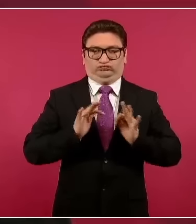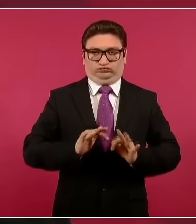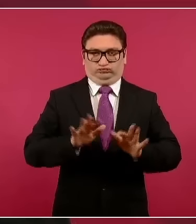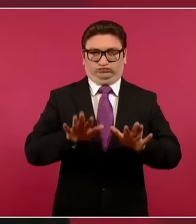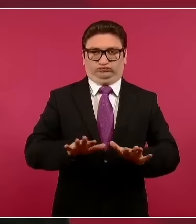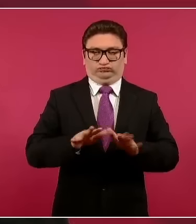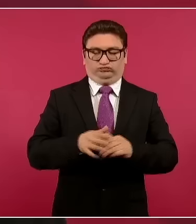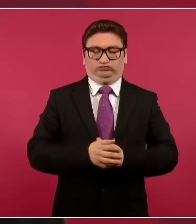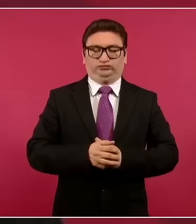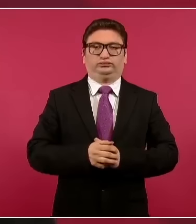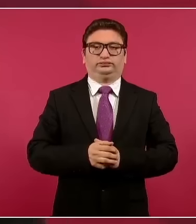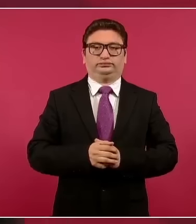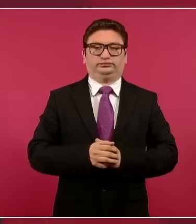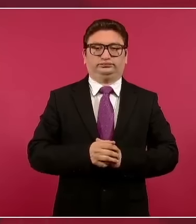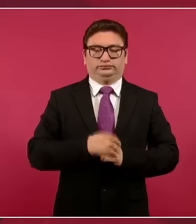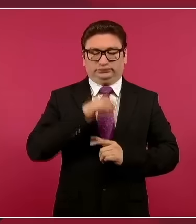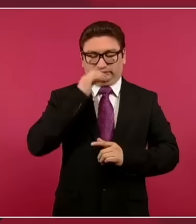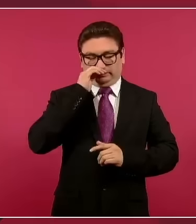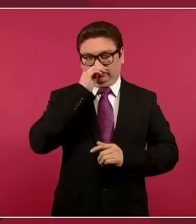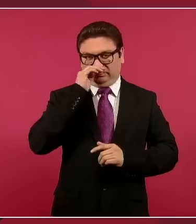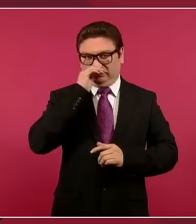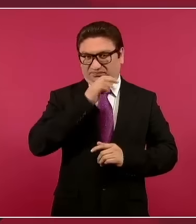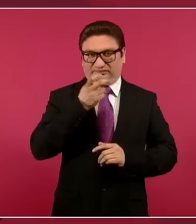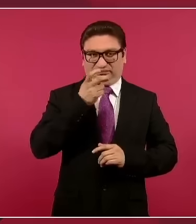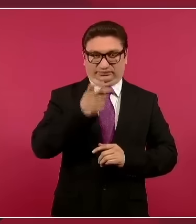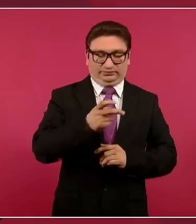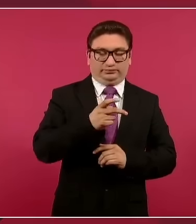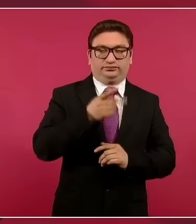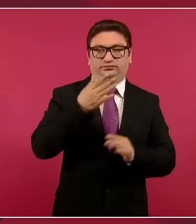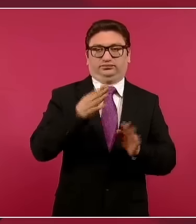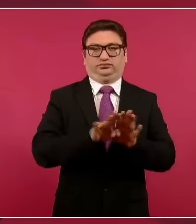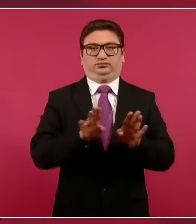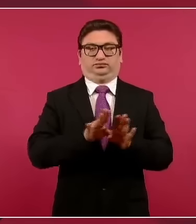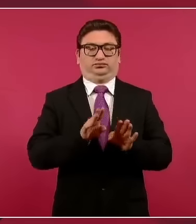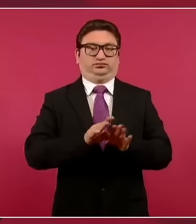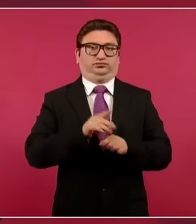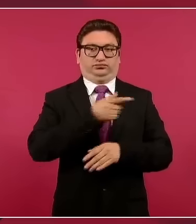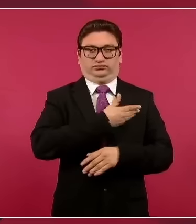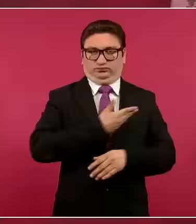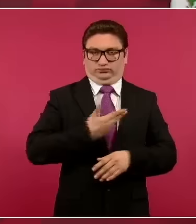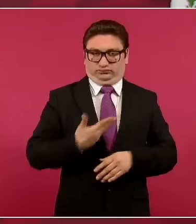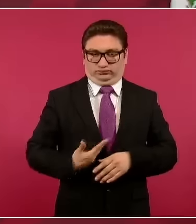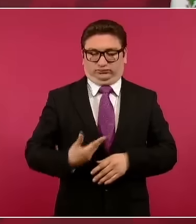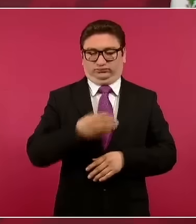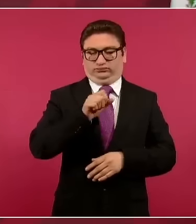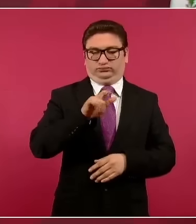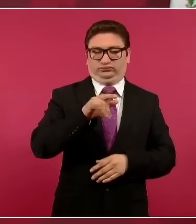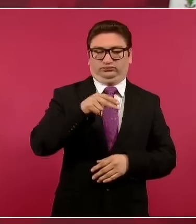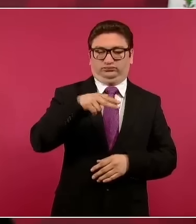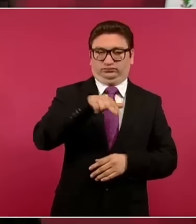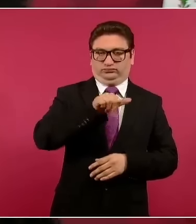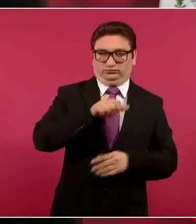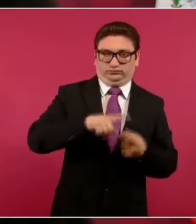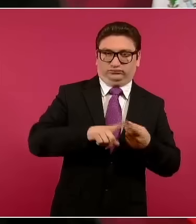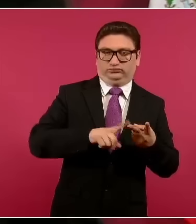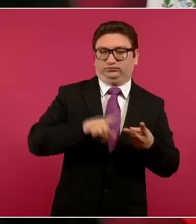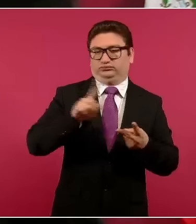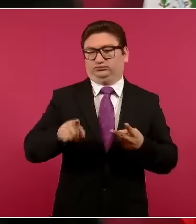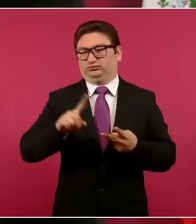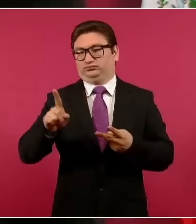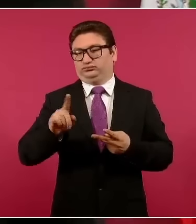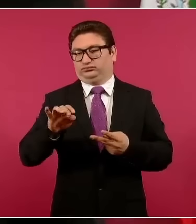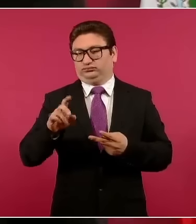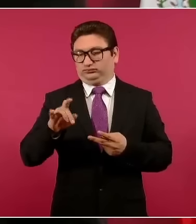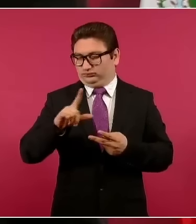no así como le dejó Salinas a Cedillo, la